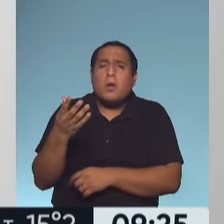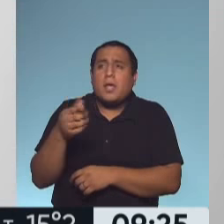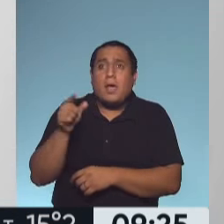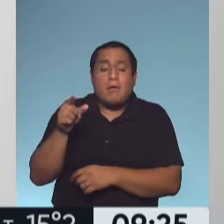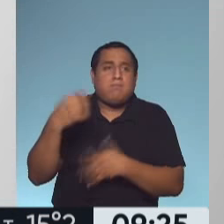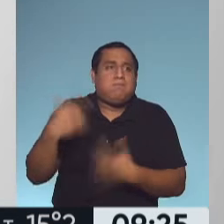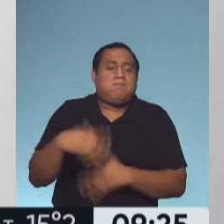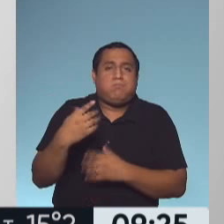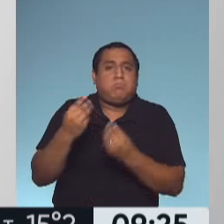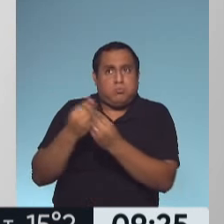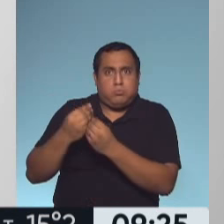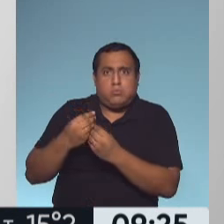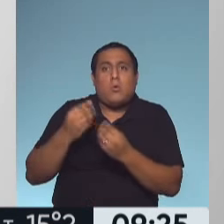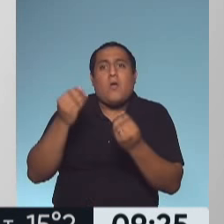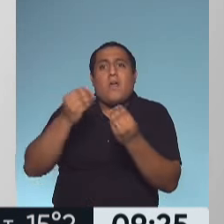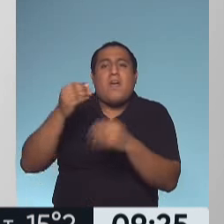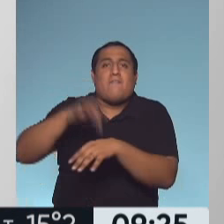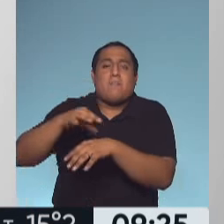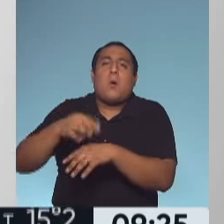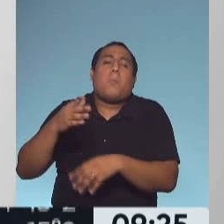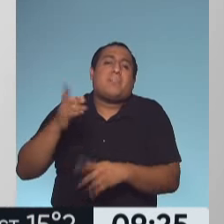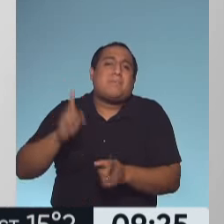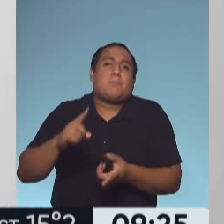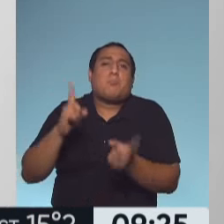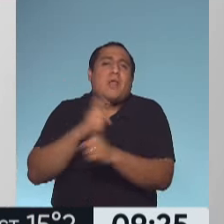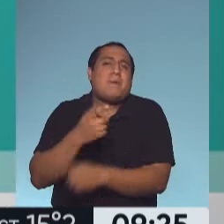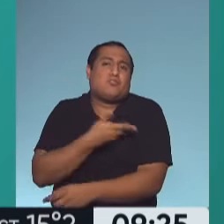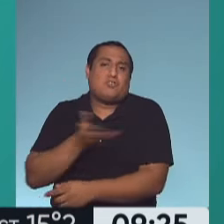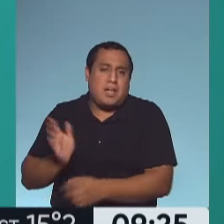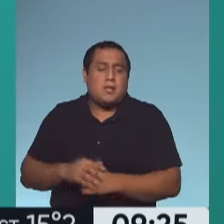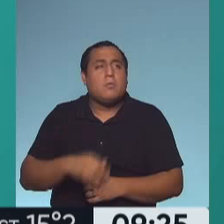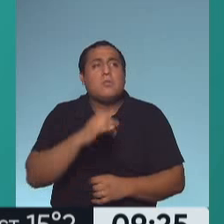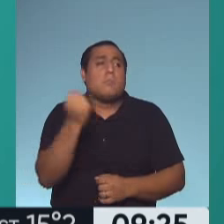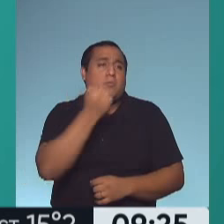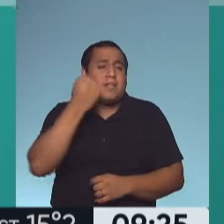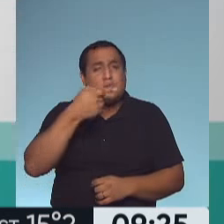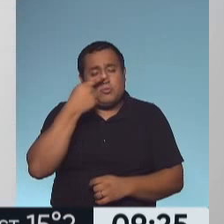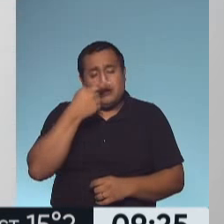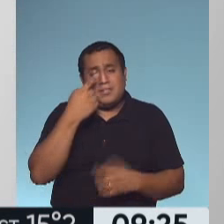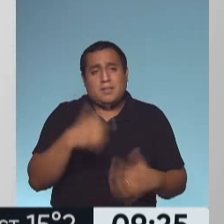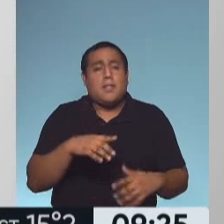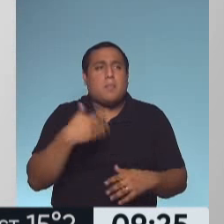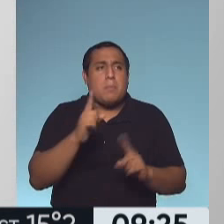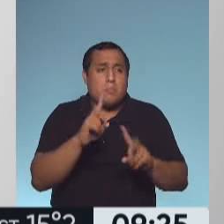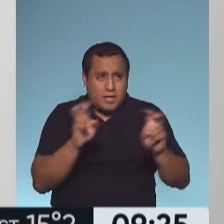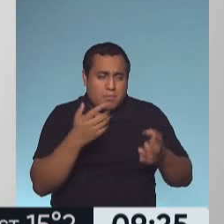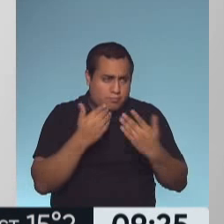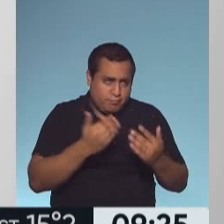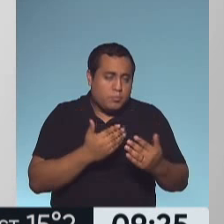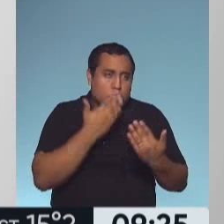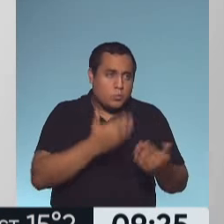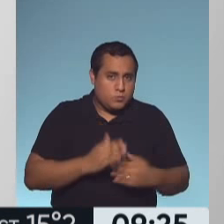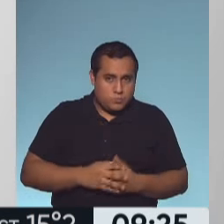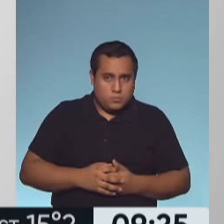afecciones del cuadro, lo social. Me parece muy importante y súper interesante y vamos a seguir hablando seguramente de este tema. Nati, un beso grande.